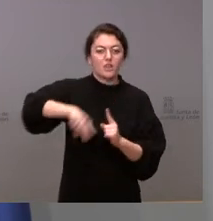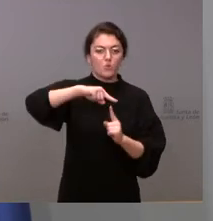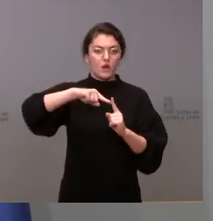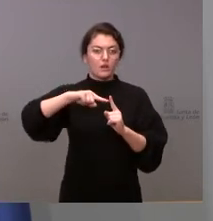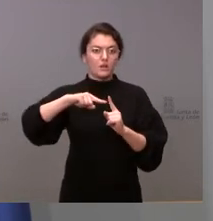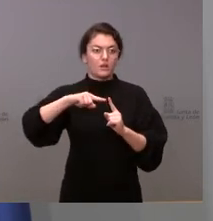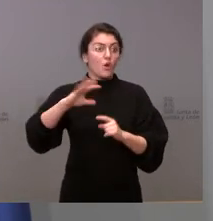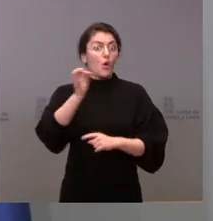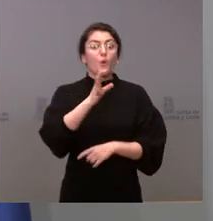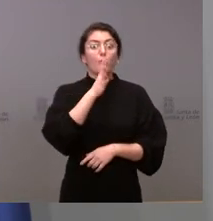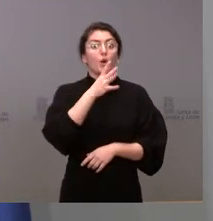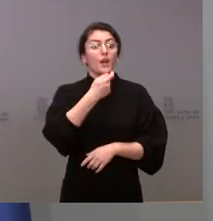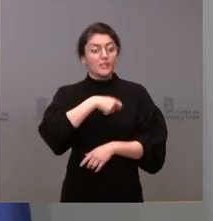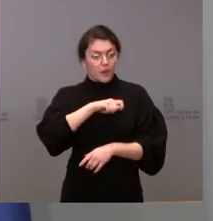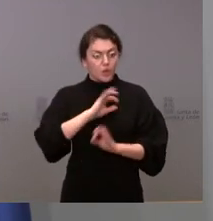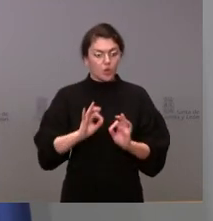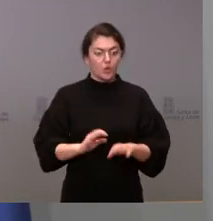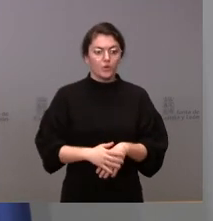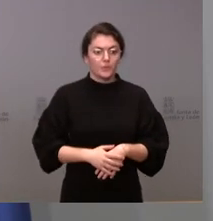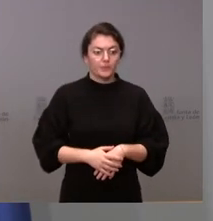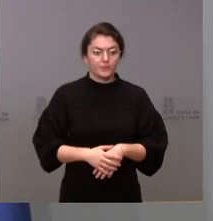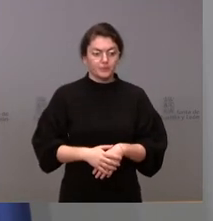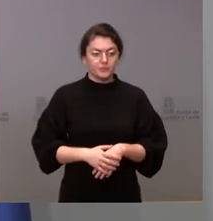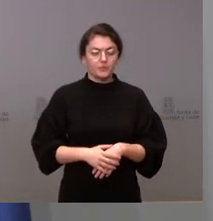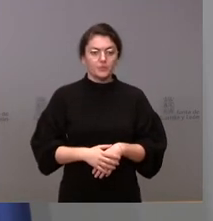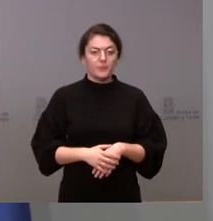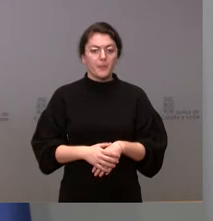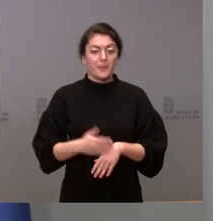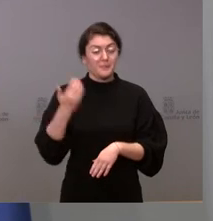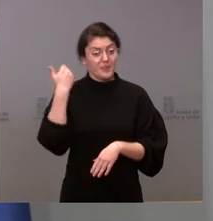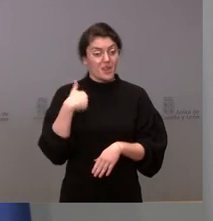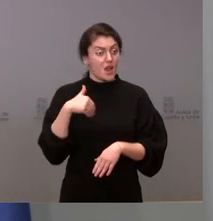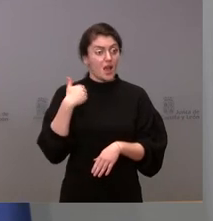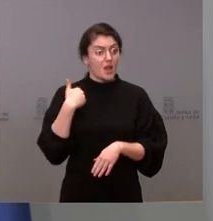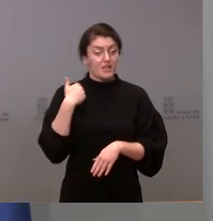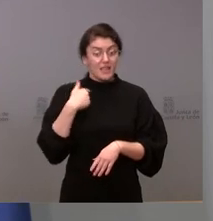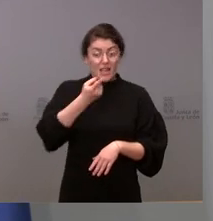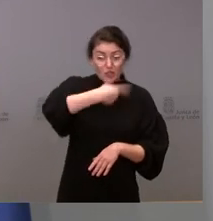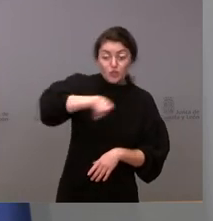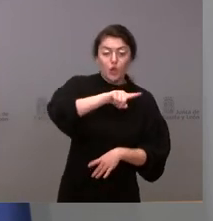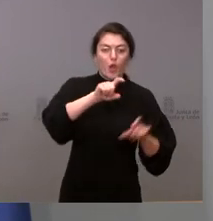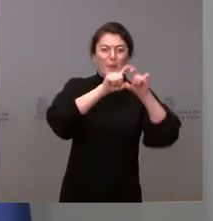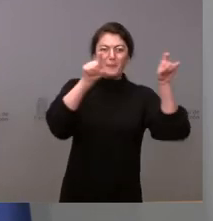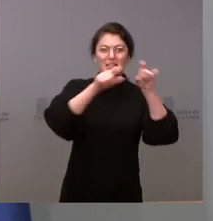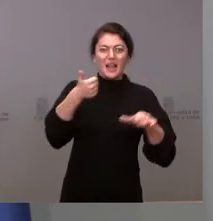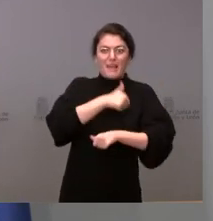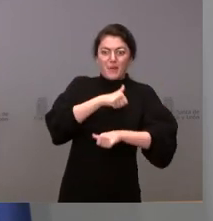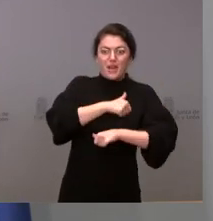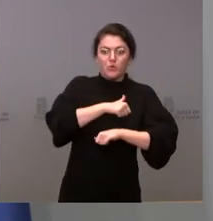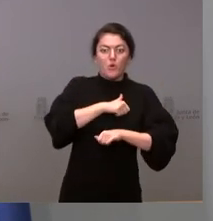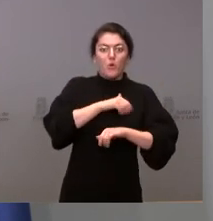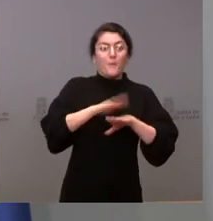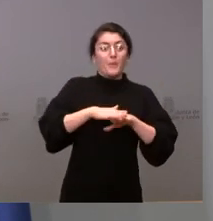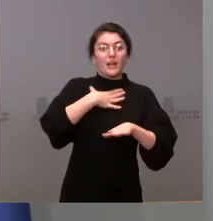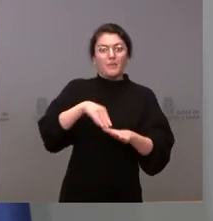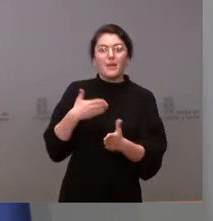que son los que se han planteado como PERTE y que están todos ellos esperando ya ese pistoletazo de salida pero nosotros lo que queríamos no solo es que se tenga en